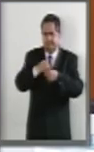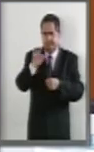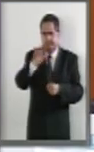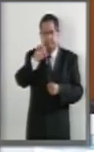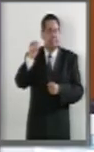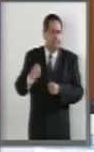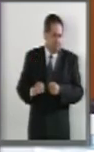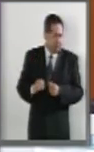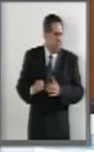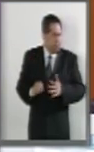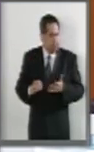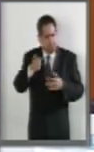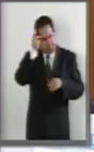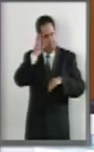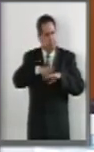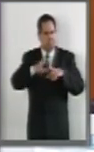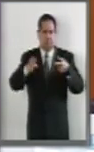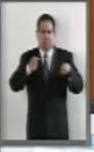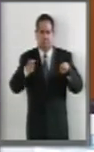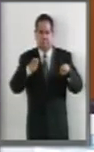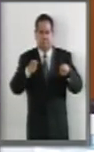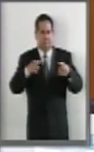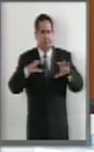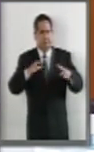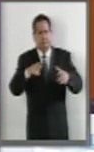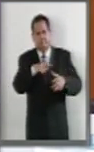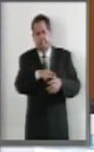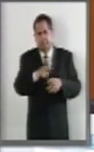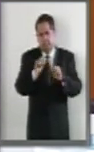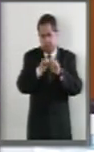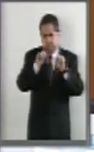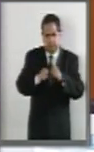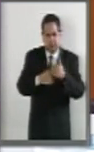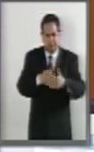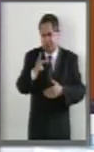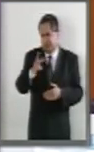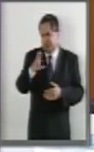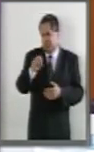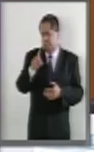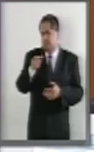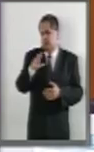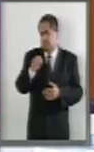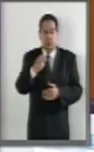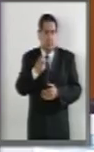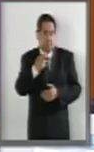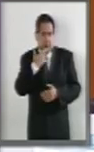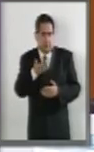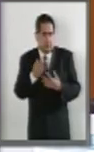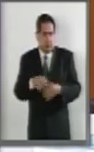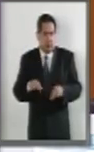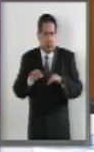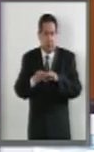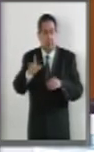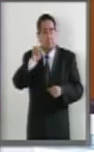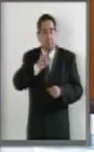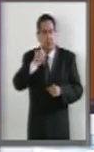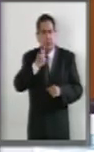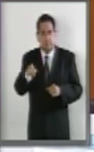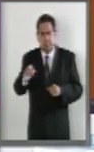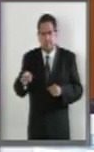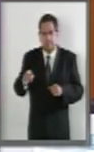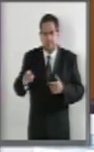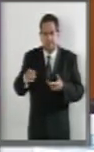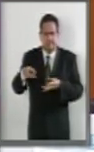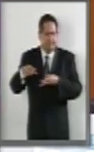% de las direcciones de los esquemas de sistema producto, que es muy importante porque las mujeres son las